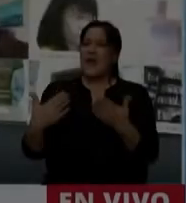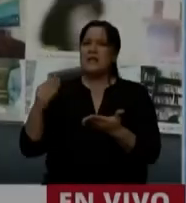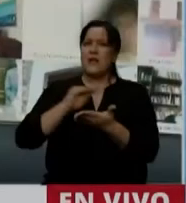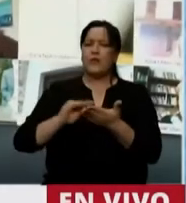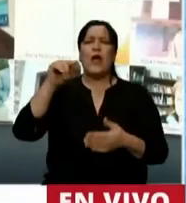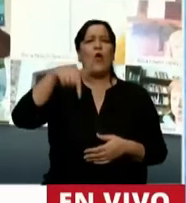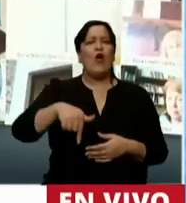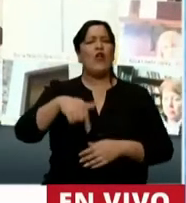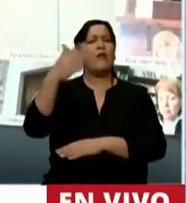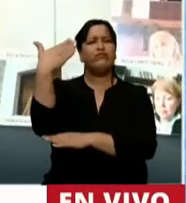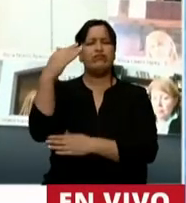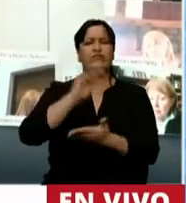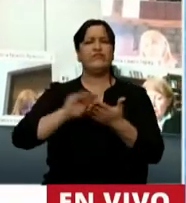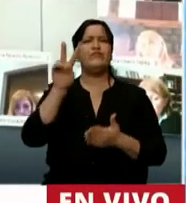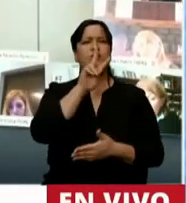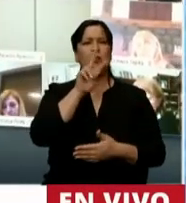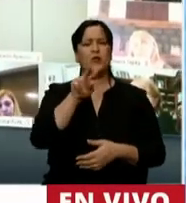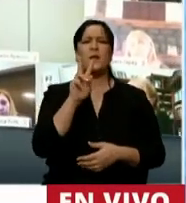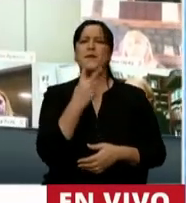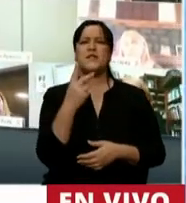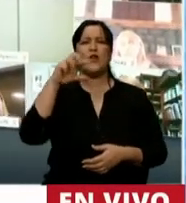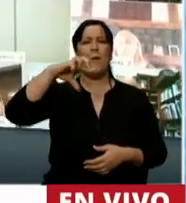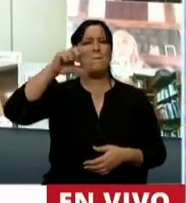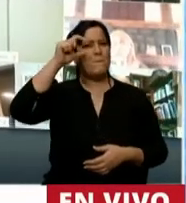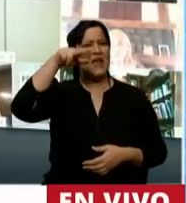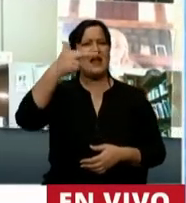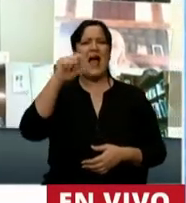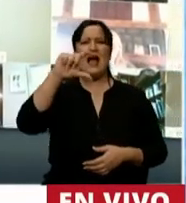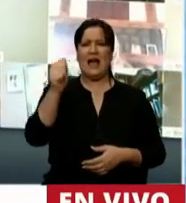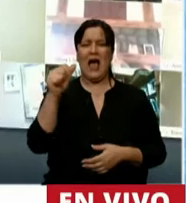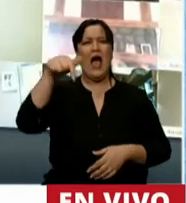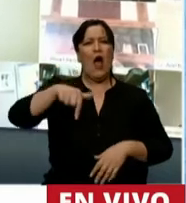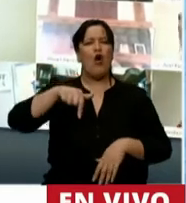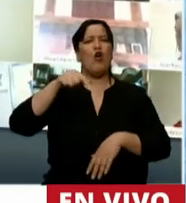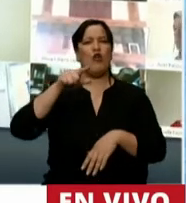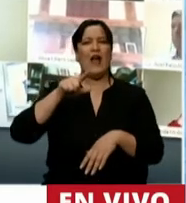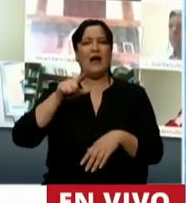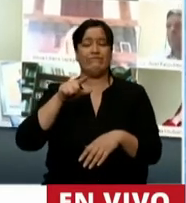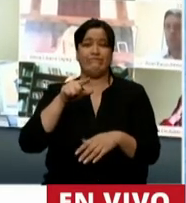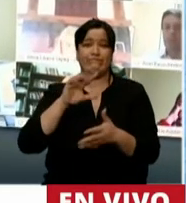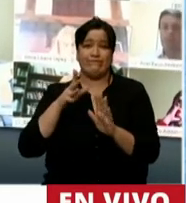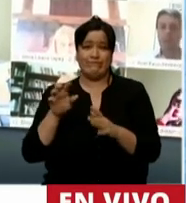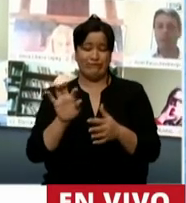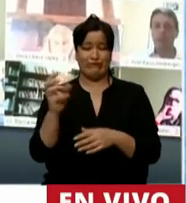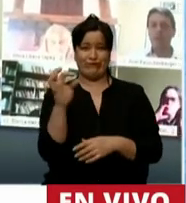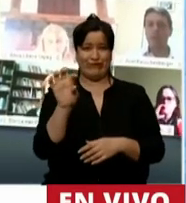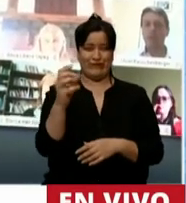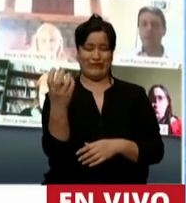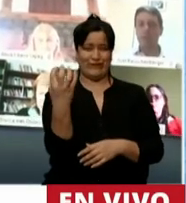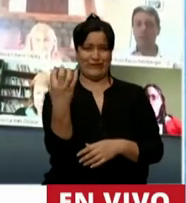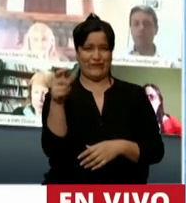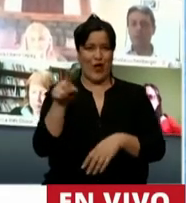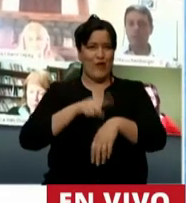Tiene la palabra la diputada Paula Penaca. Vamos a aplicar el método Massa. Me imagino que va cronometrando, secretaria.